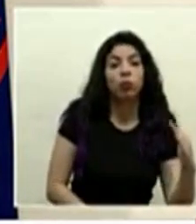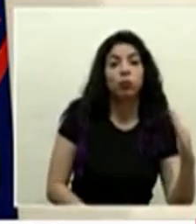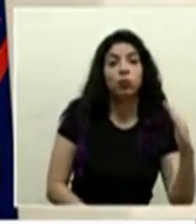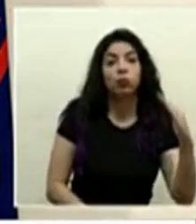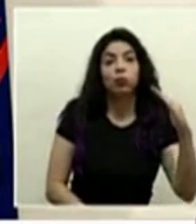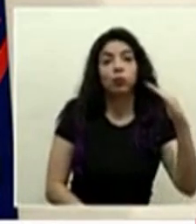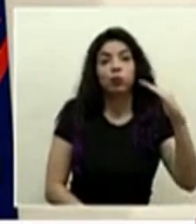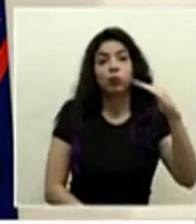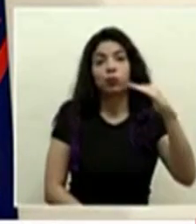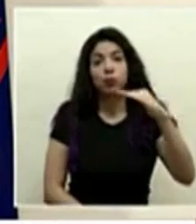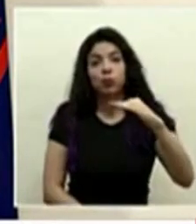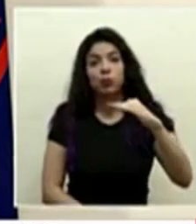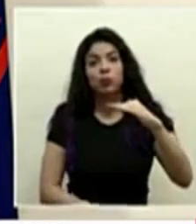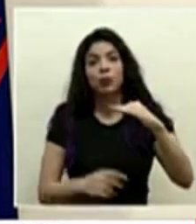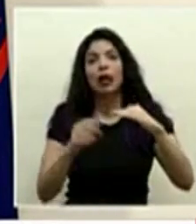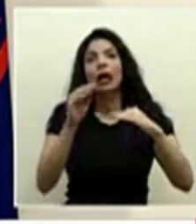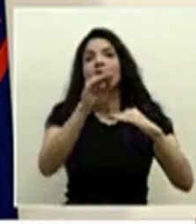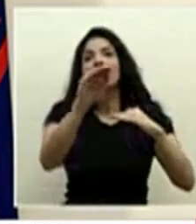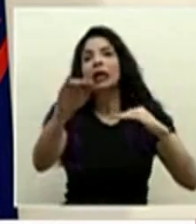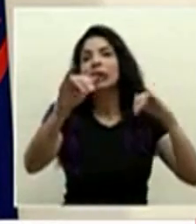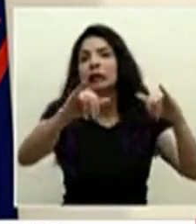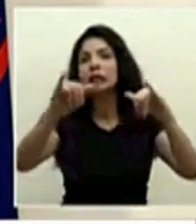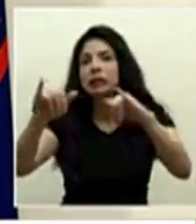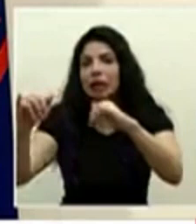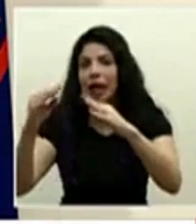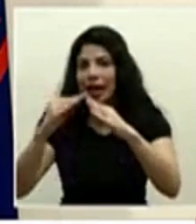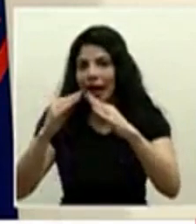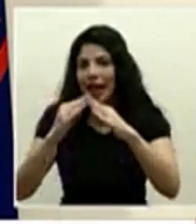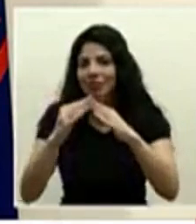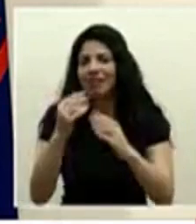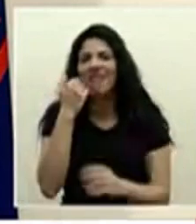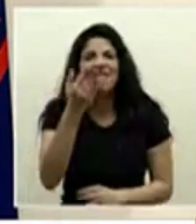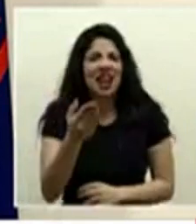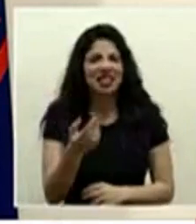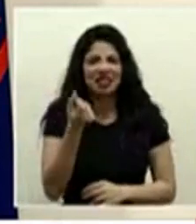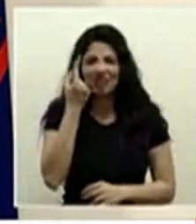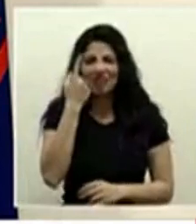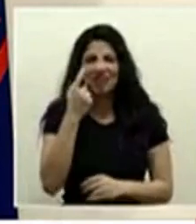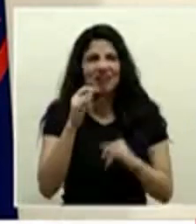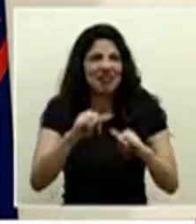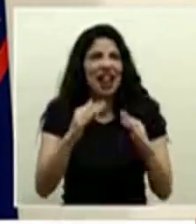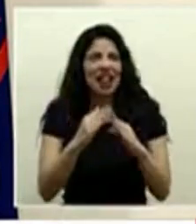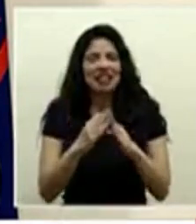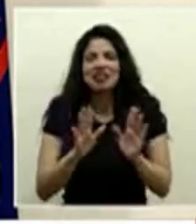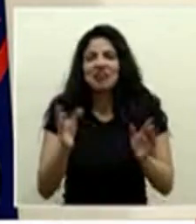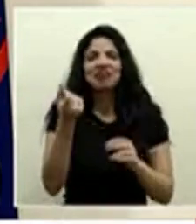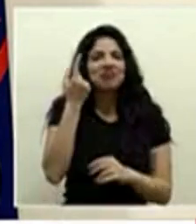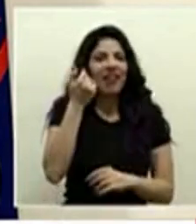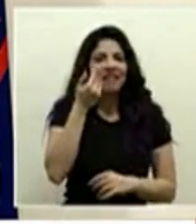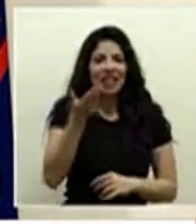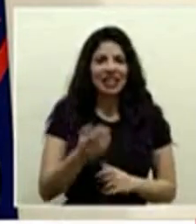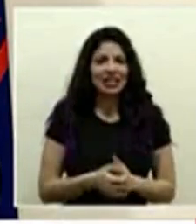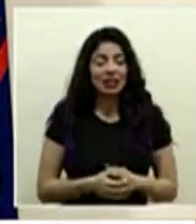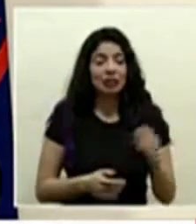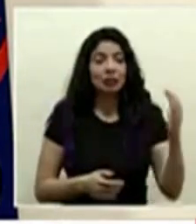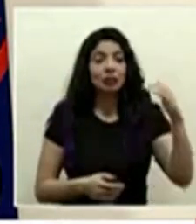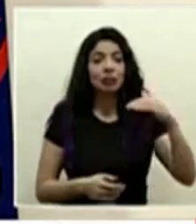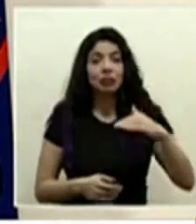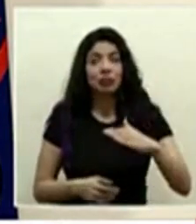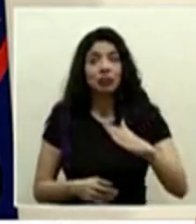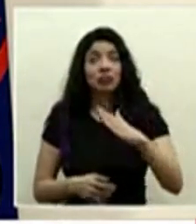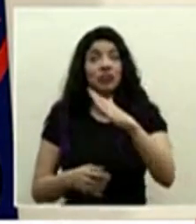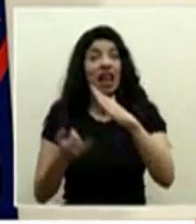casi que el slogan era quédese en casa era algo fácil de entender quédese en casa en este momento